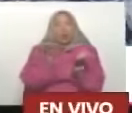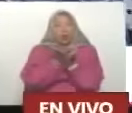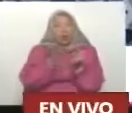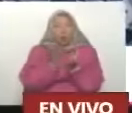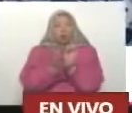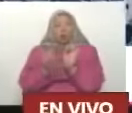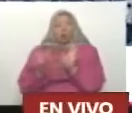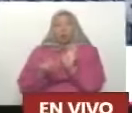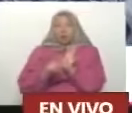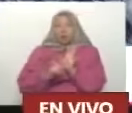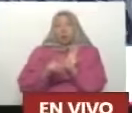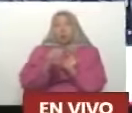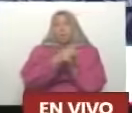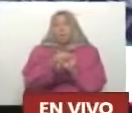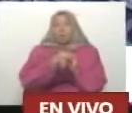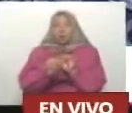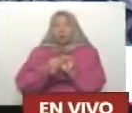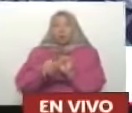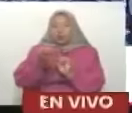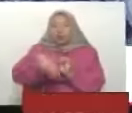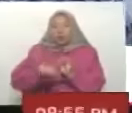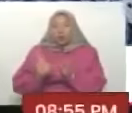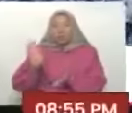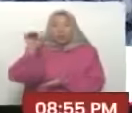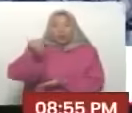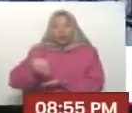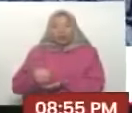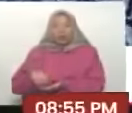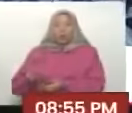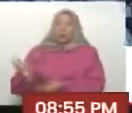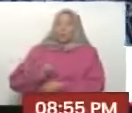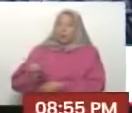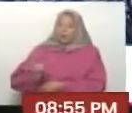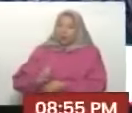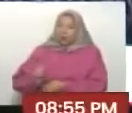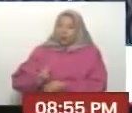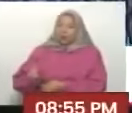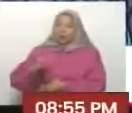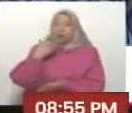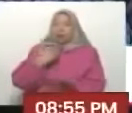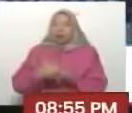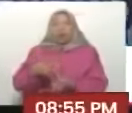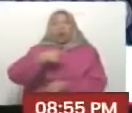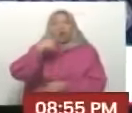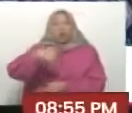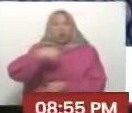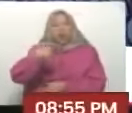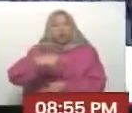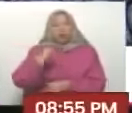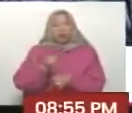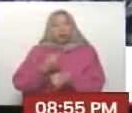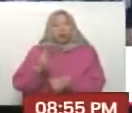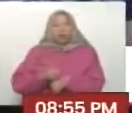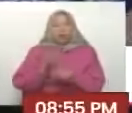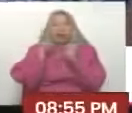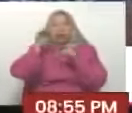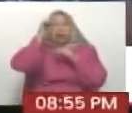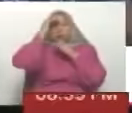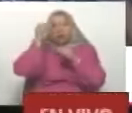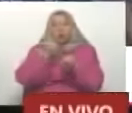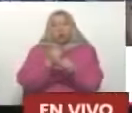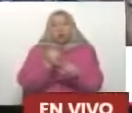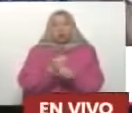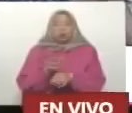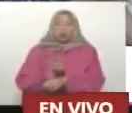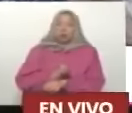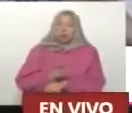recuperando en el municipio de Brión, en el Estado Miranda y en Venezuela, gracias a la política de la abricomil y a la atención directa que usted tiene